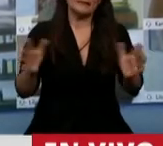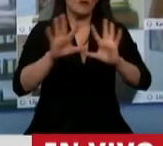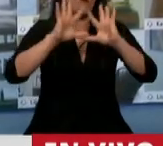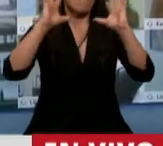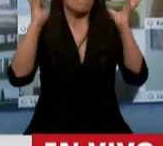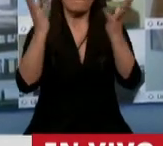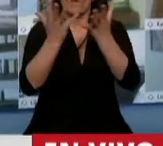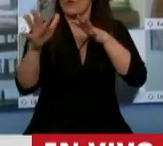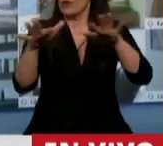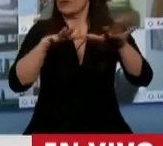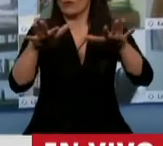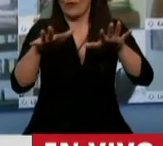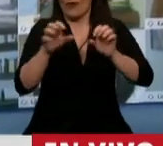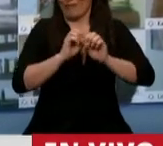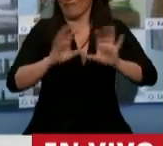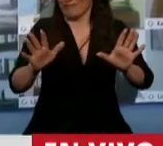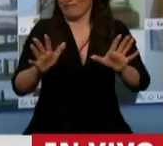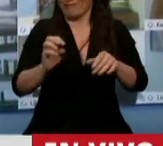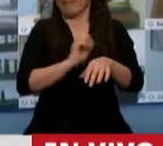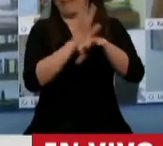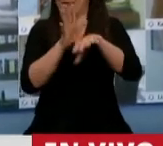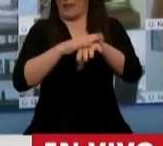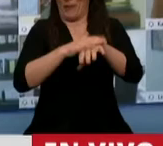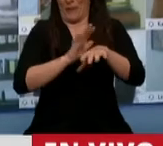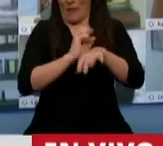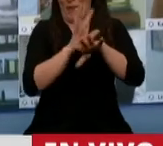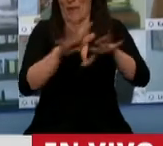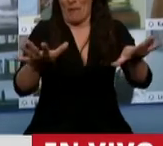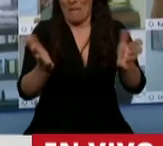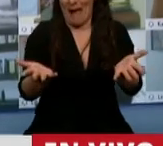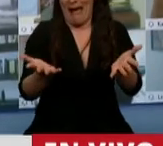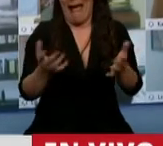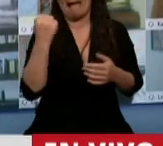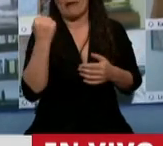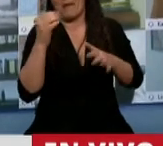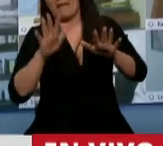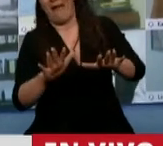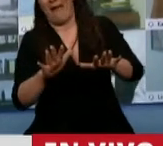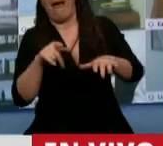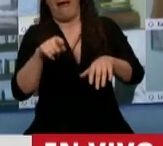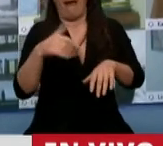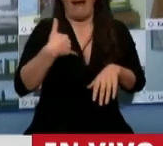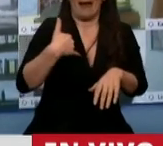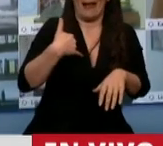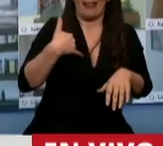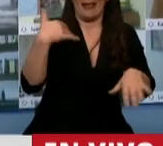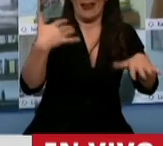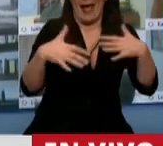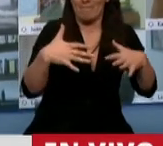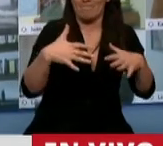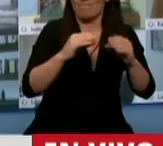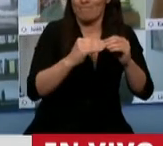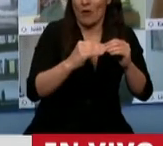enfrentando consecuencias de la pandemia y una recesión tremenda en la que nuestro país enfrenta una emergencia sanitaria,